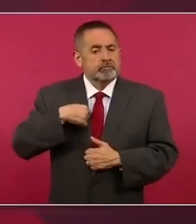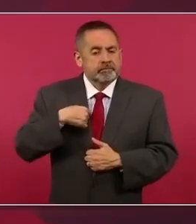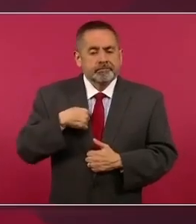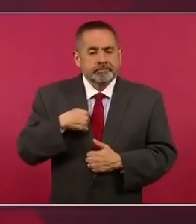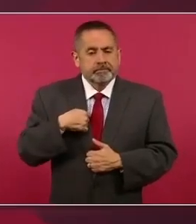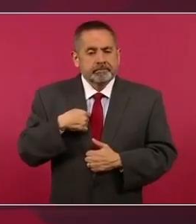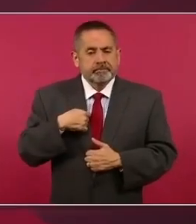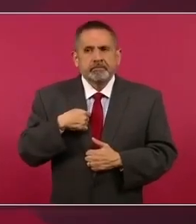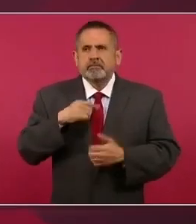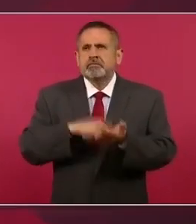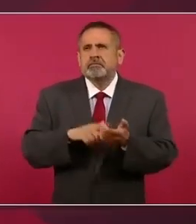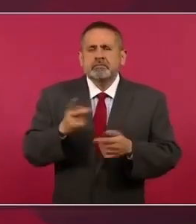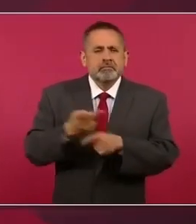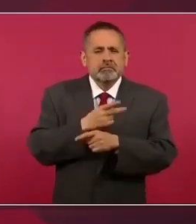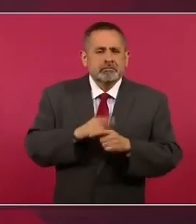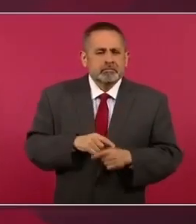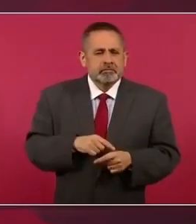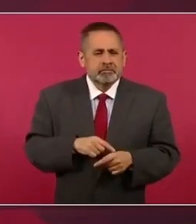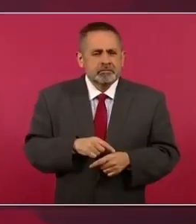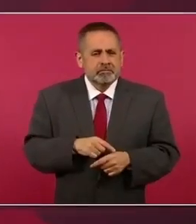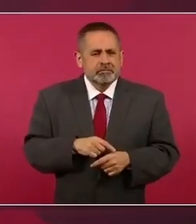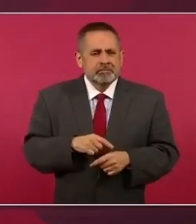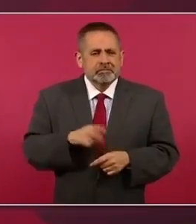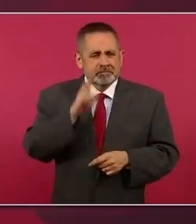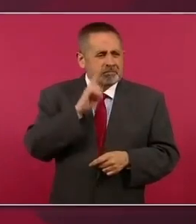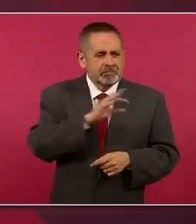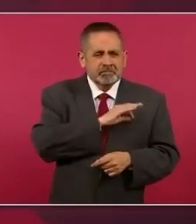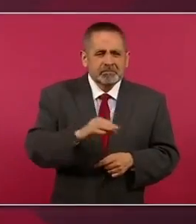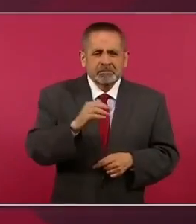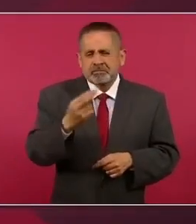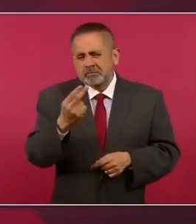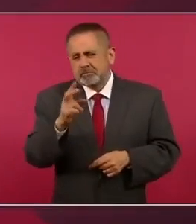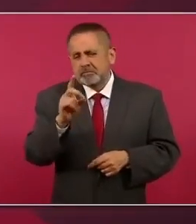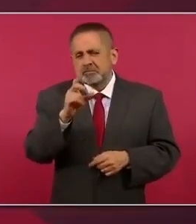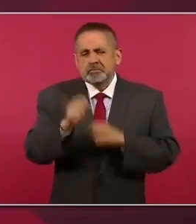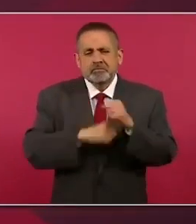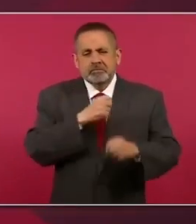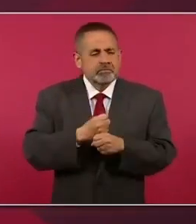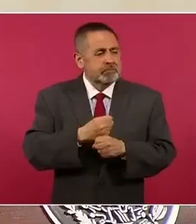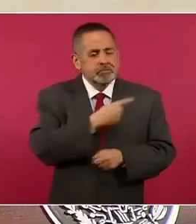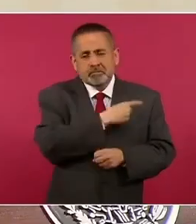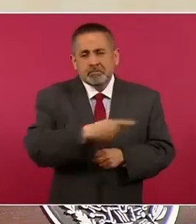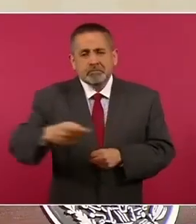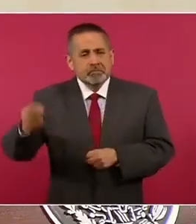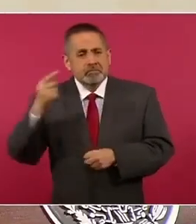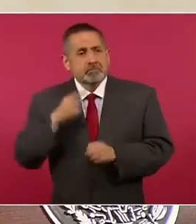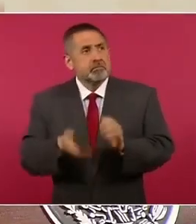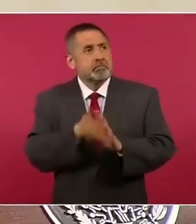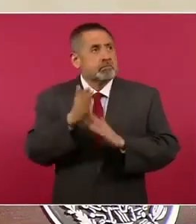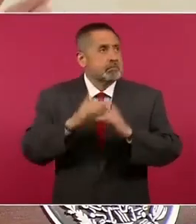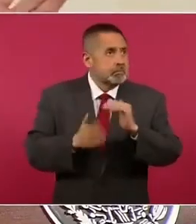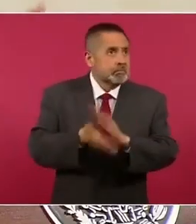habían pasado como 25 30 años que no se hacía un nuevo reclusorio ni se